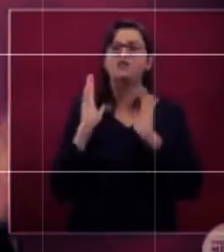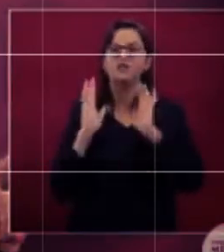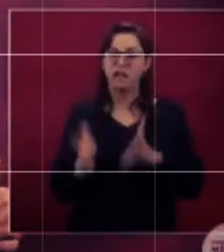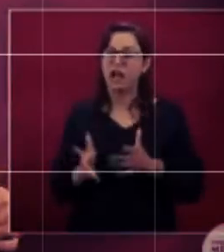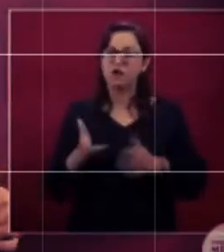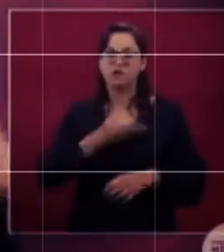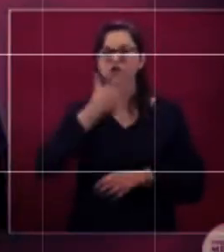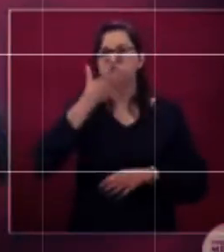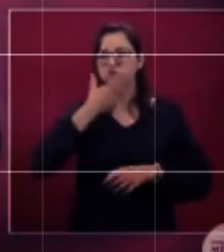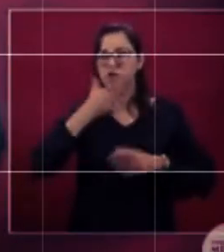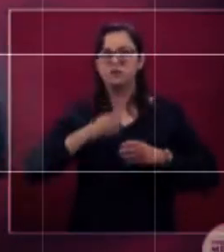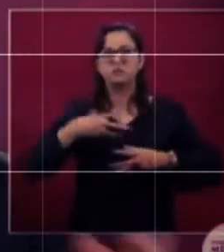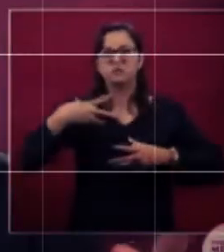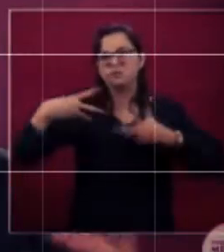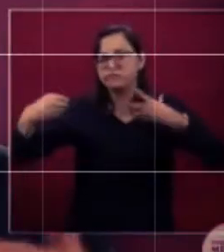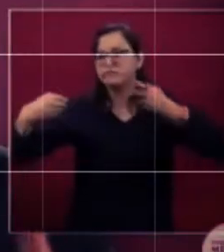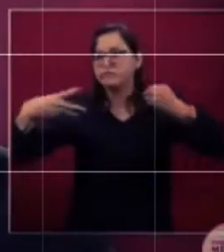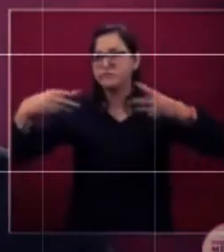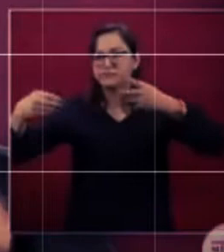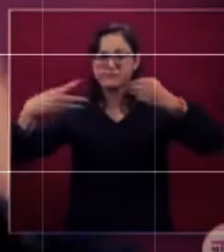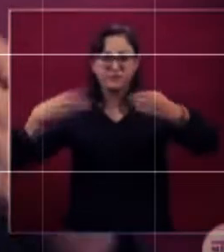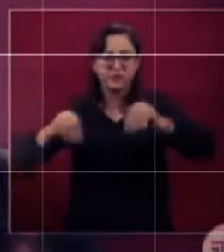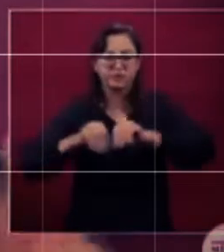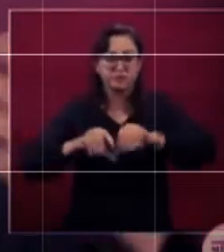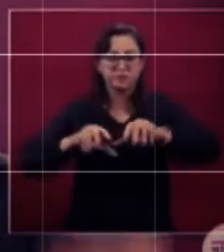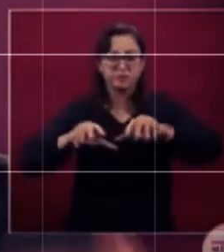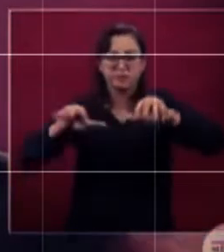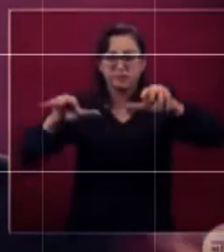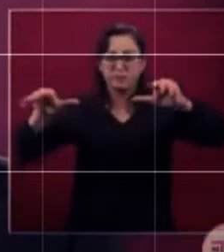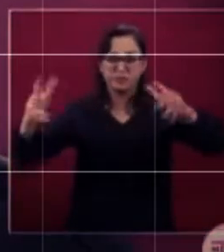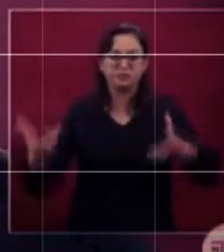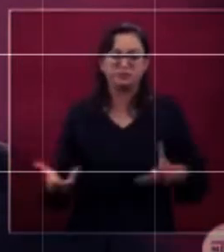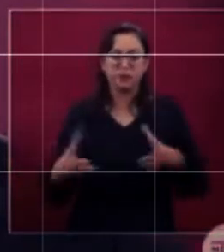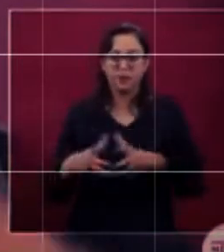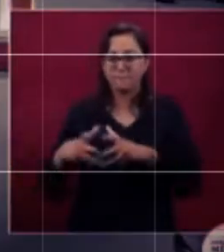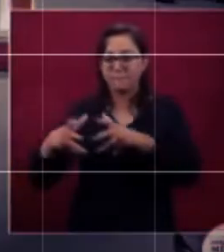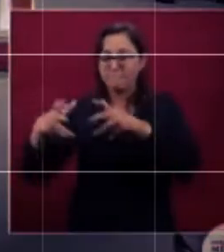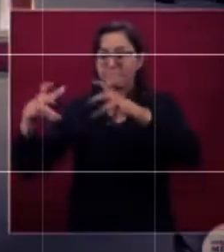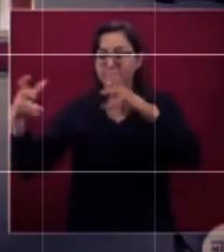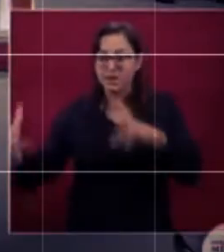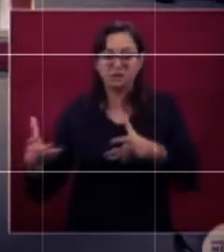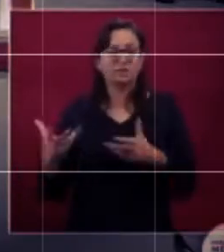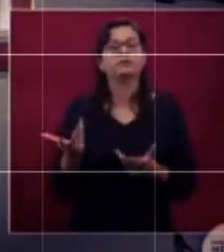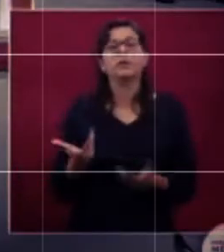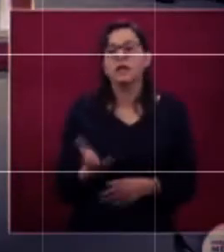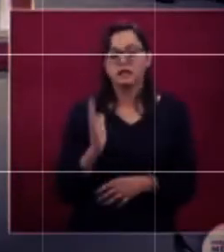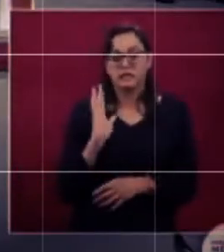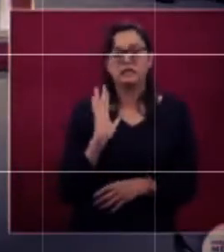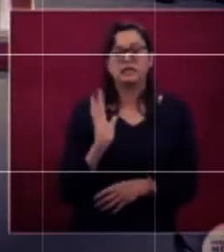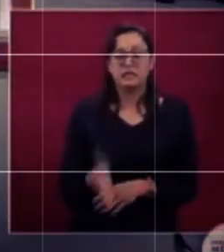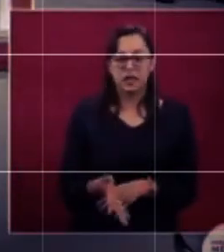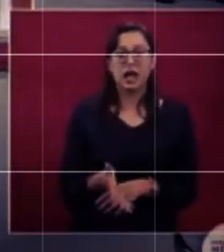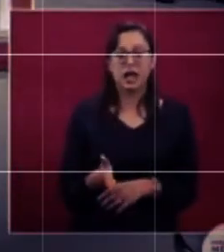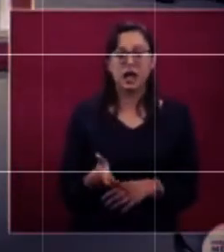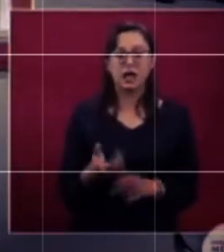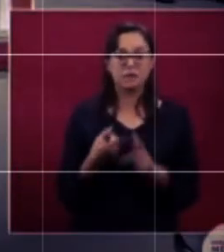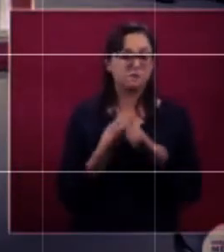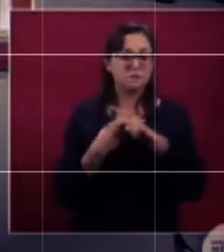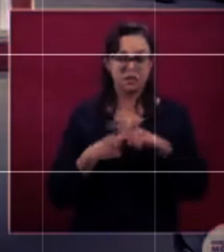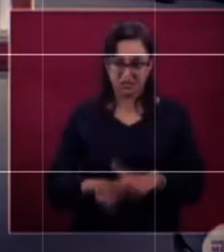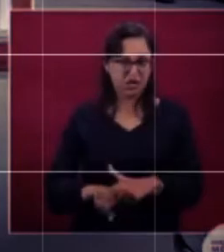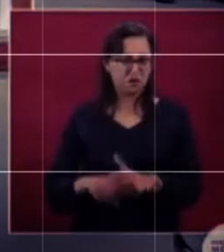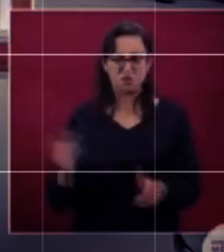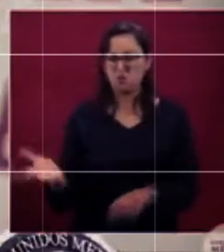esto irá creciendo, seguramente las noticias serán, reportan más casos de influenza, cifras récord de casos de influenza. Esto es normal,